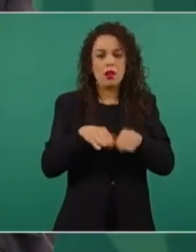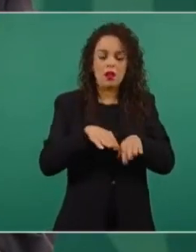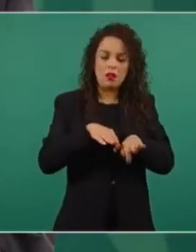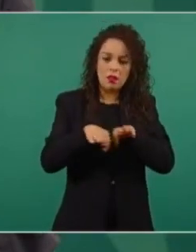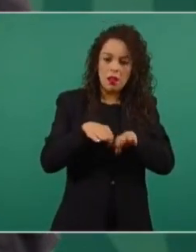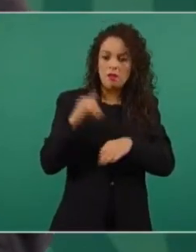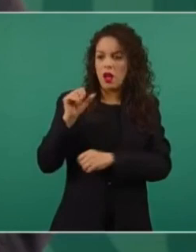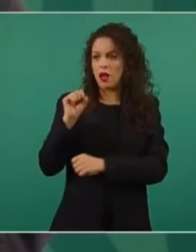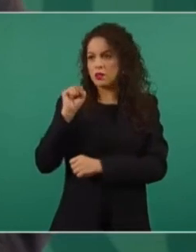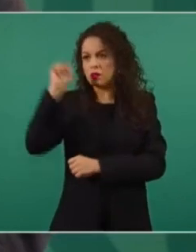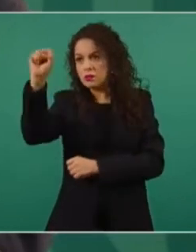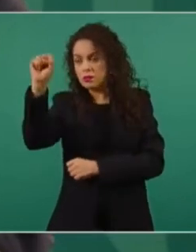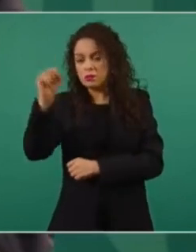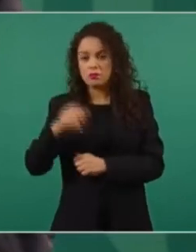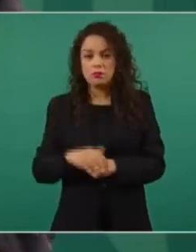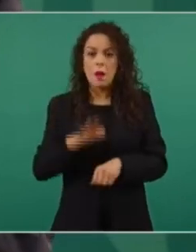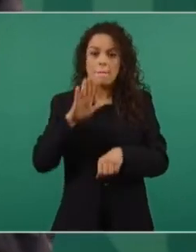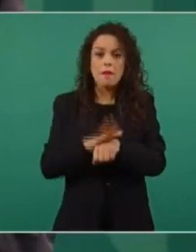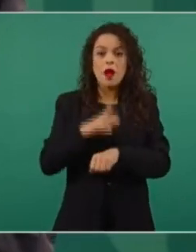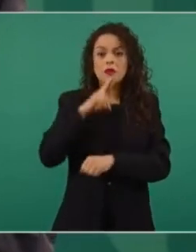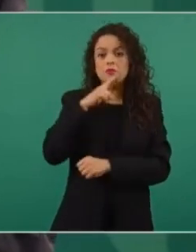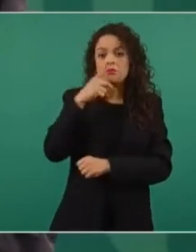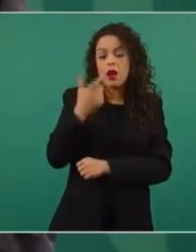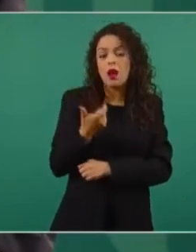que mejoren los salarios.